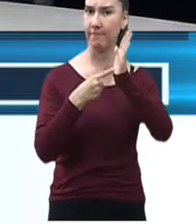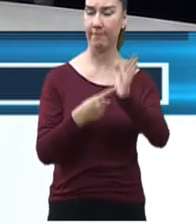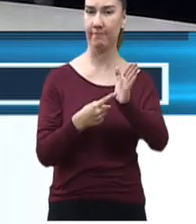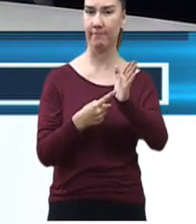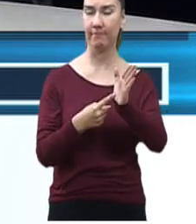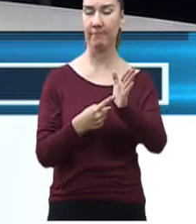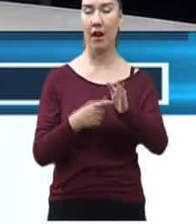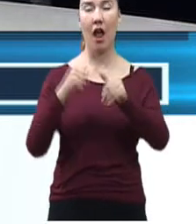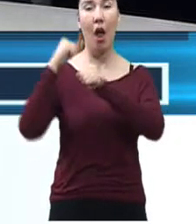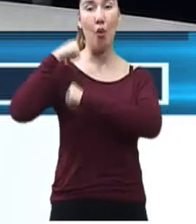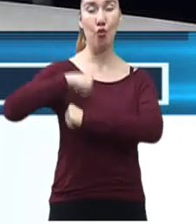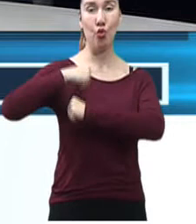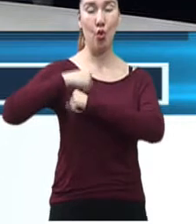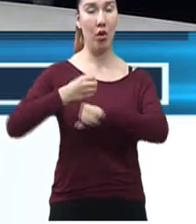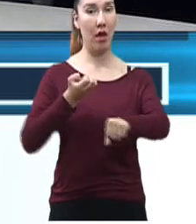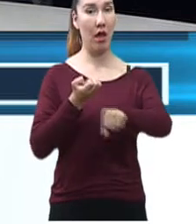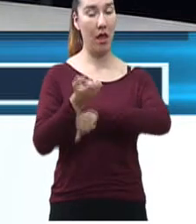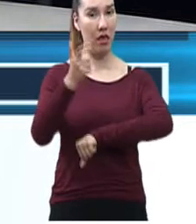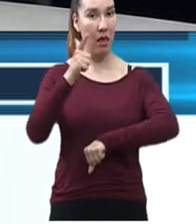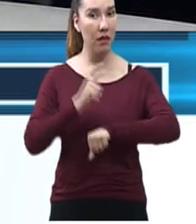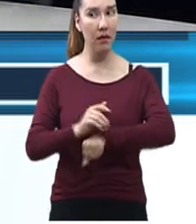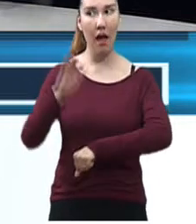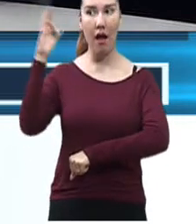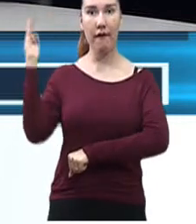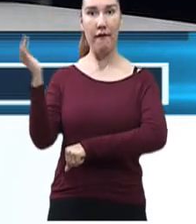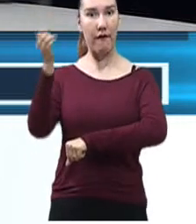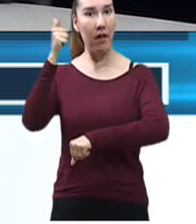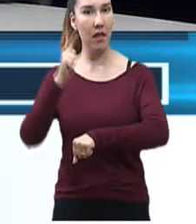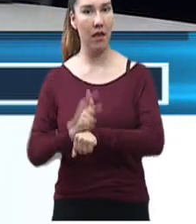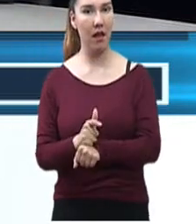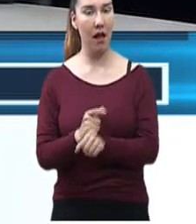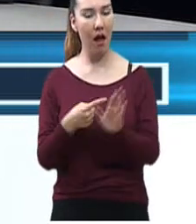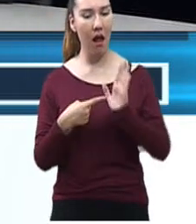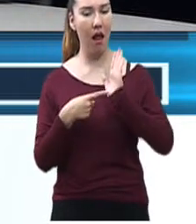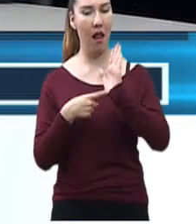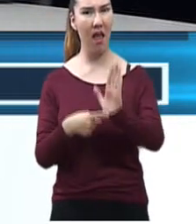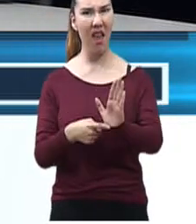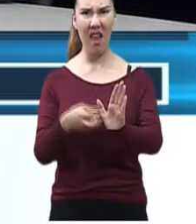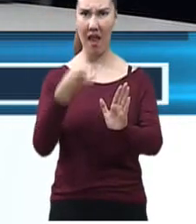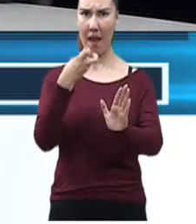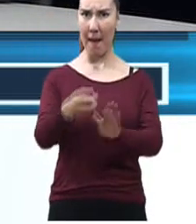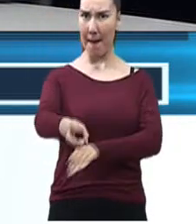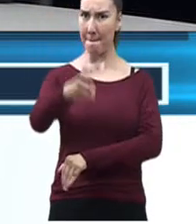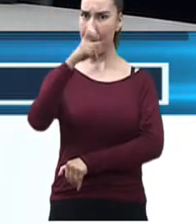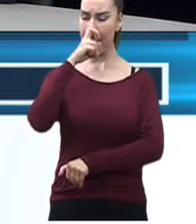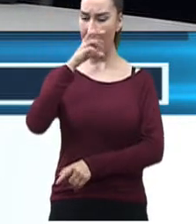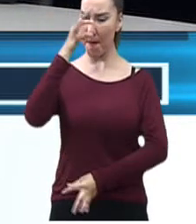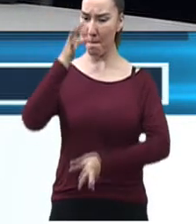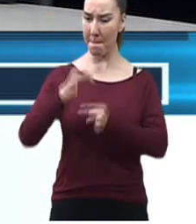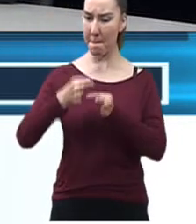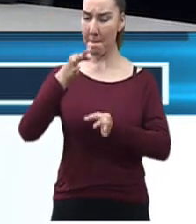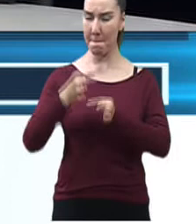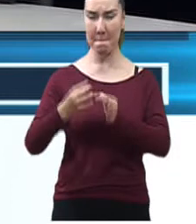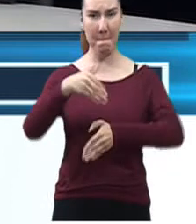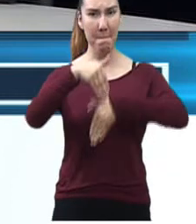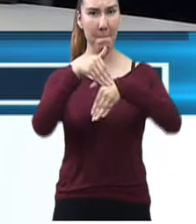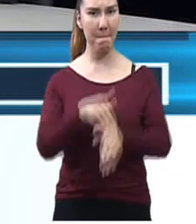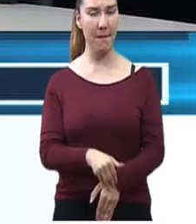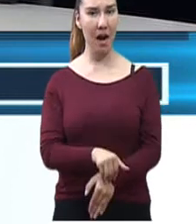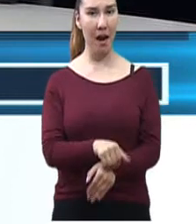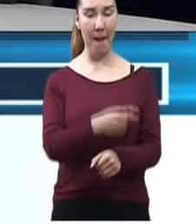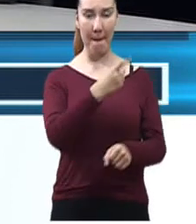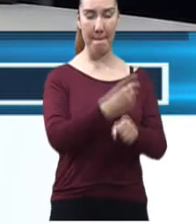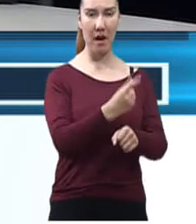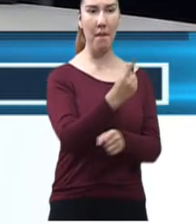autoridad estatal, la autoridad federal, estatal, y lo está implementando tal cual usted ya lo ha dicho, Presidenta. Uno, hay televisores,